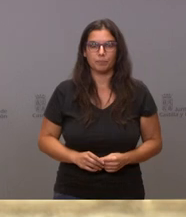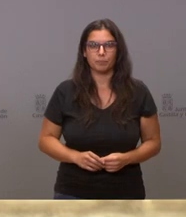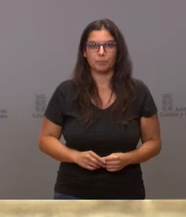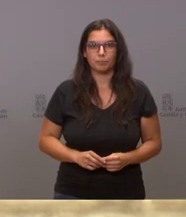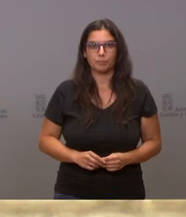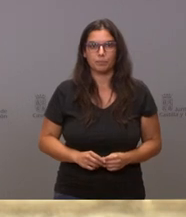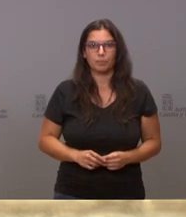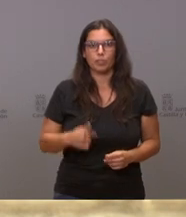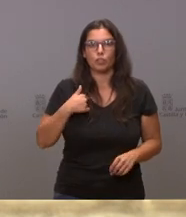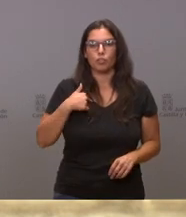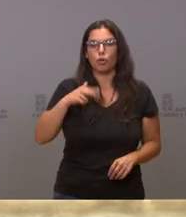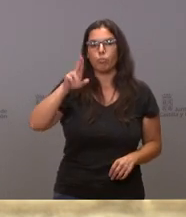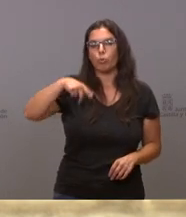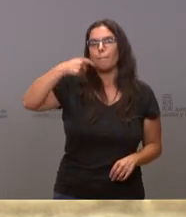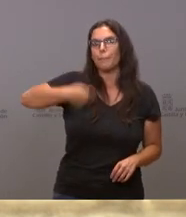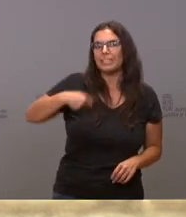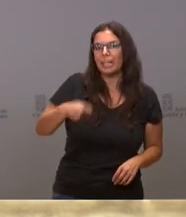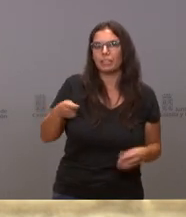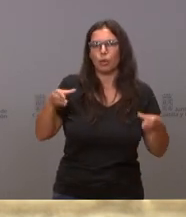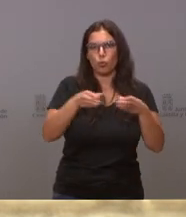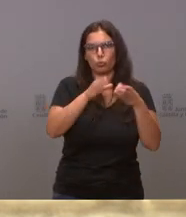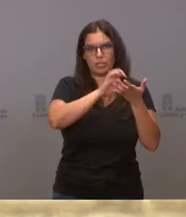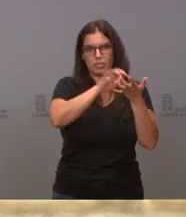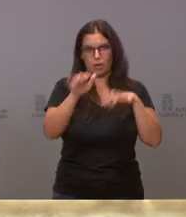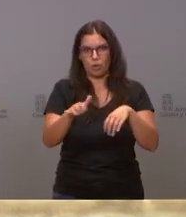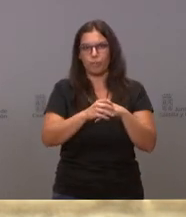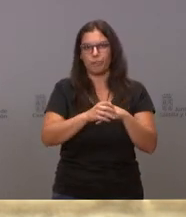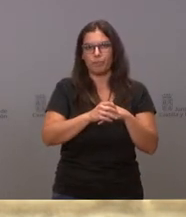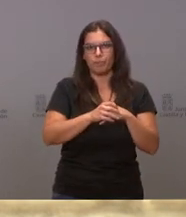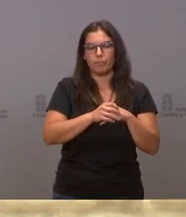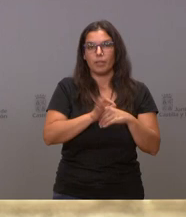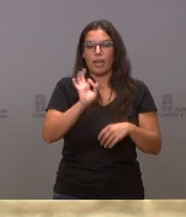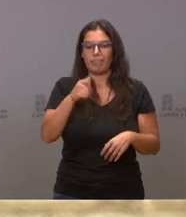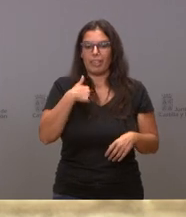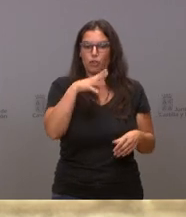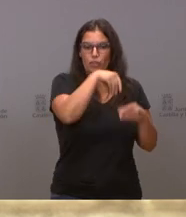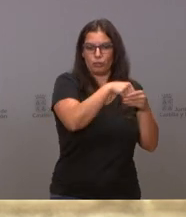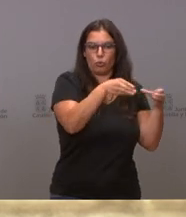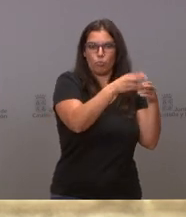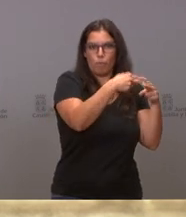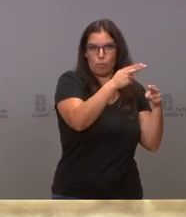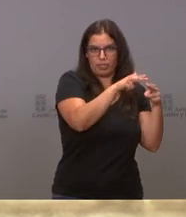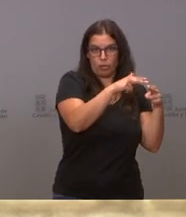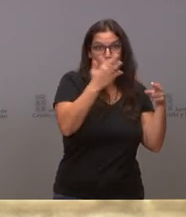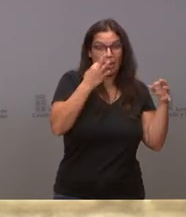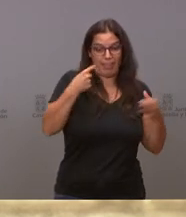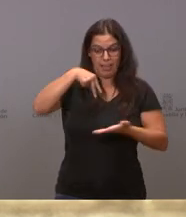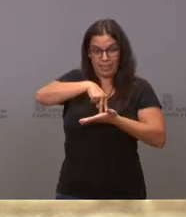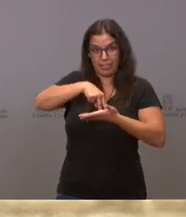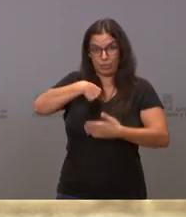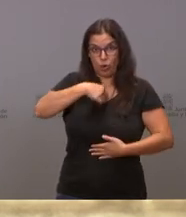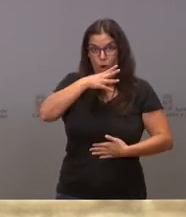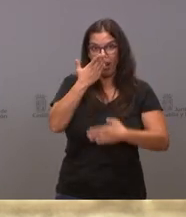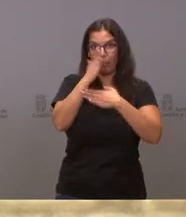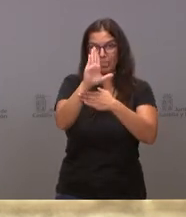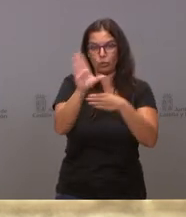Yo soy el presidente de la Junta de Castilla y León. Es verdad que tengo una militancia en un partido político, pero aquí estoy como presidente de la Junta de Castilla y